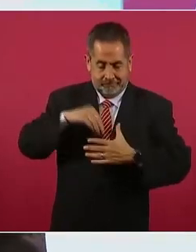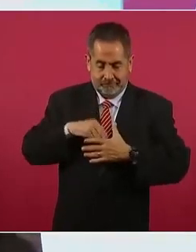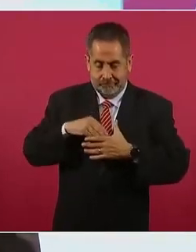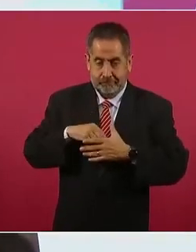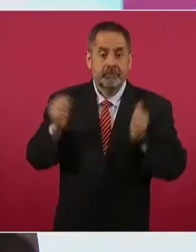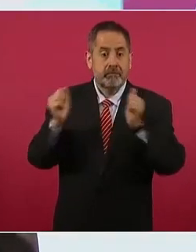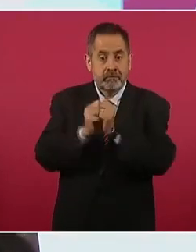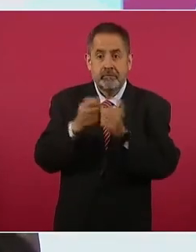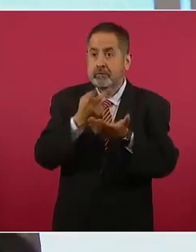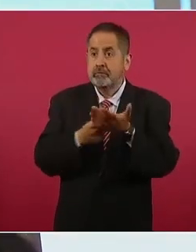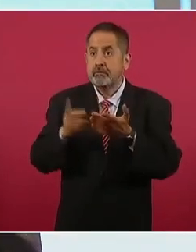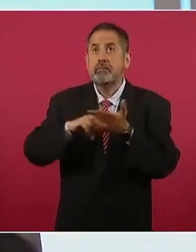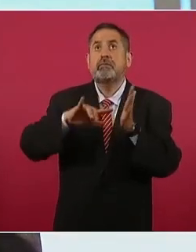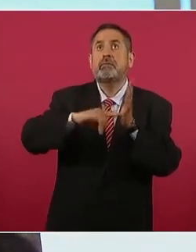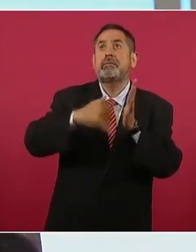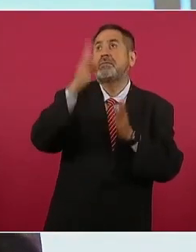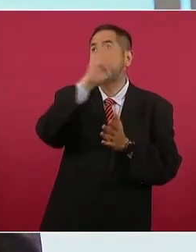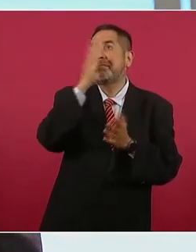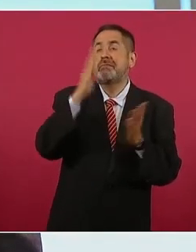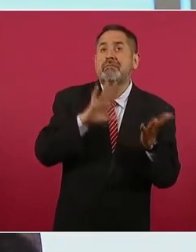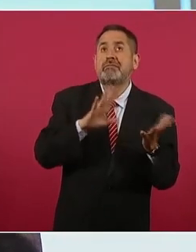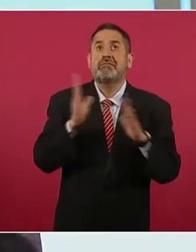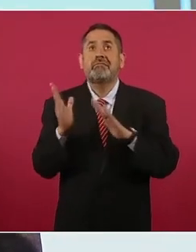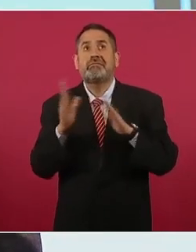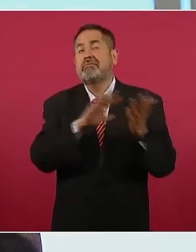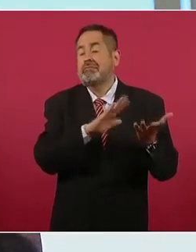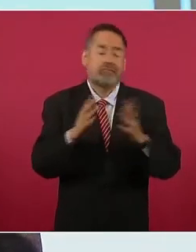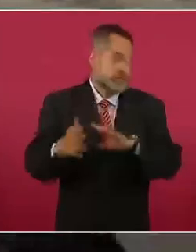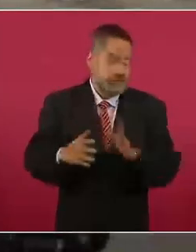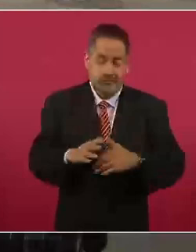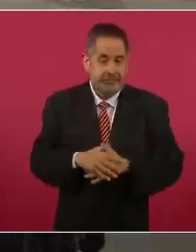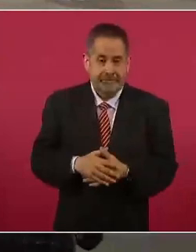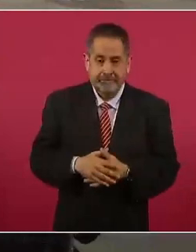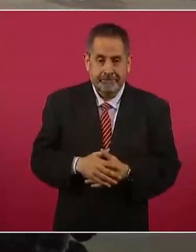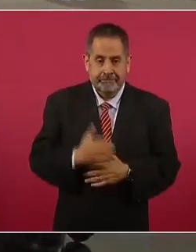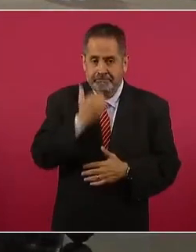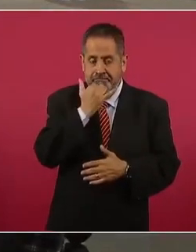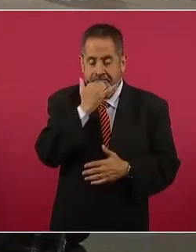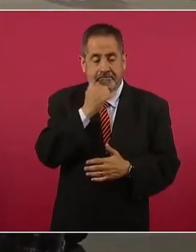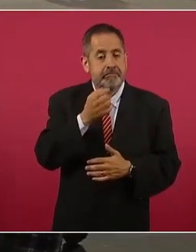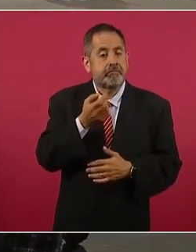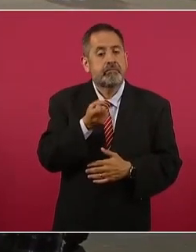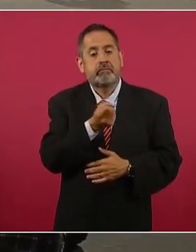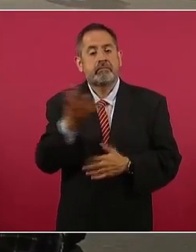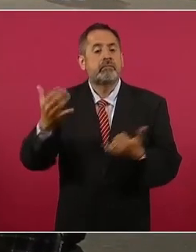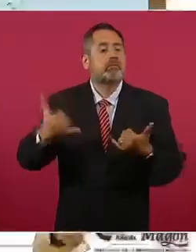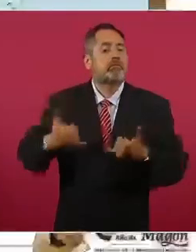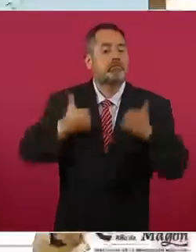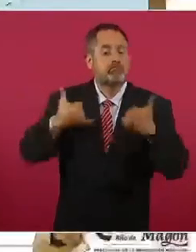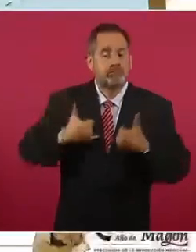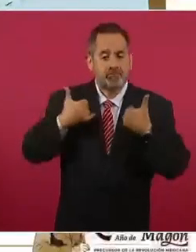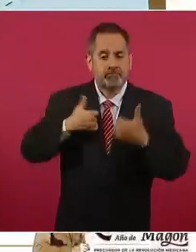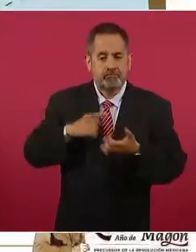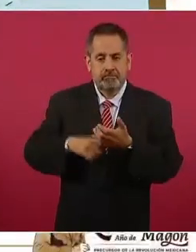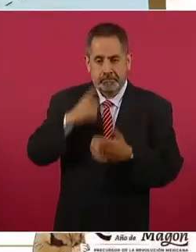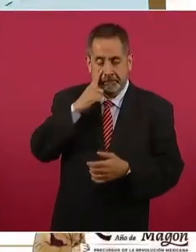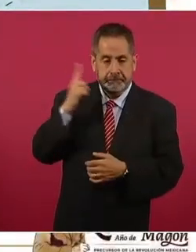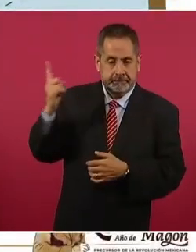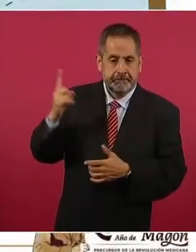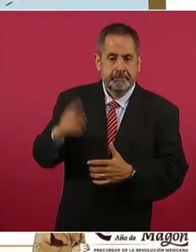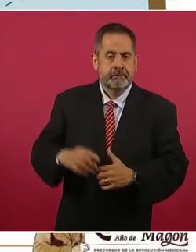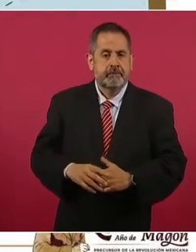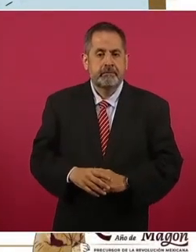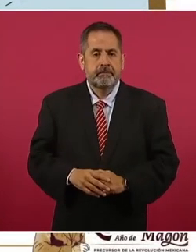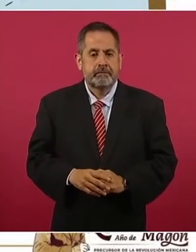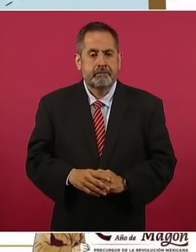la siguiente imagen, en cuanto al sueño de las y los adolescentes, este disminuye en promedio de